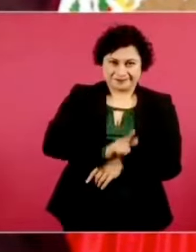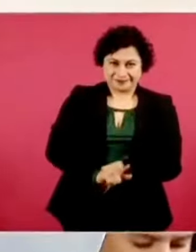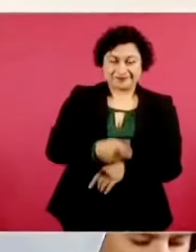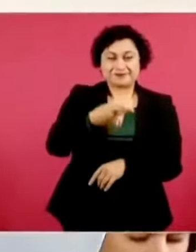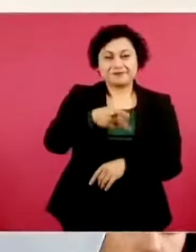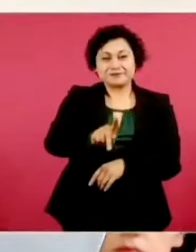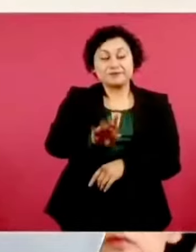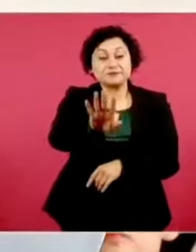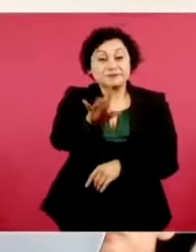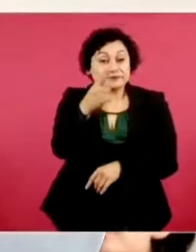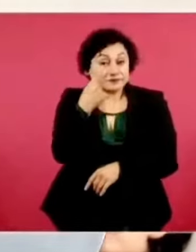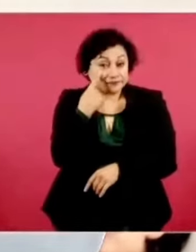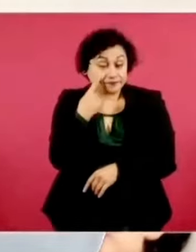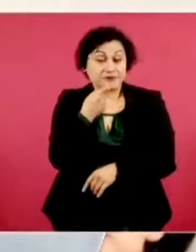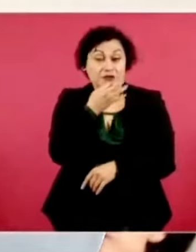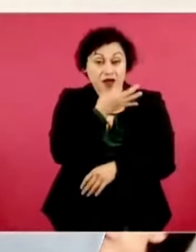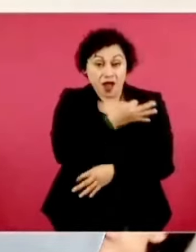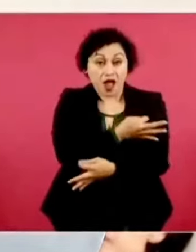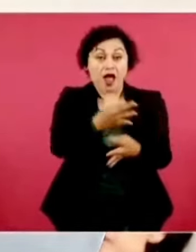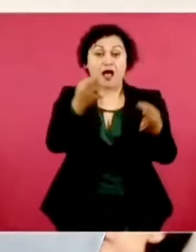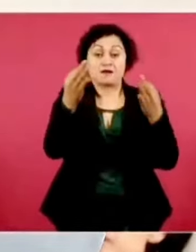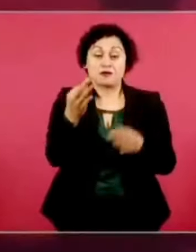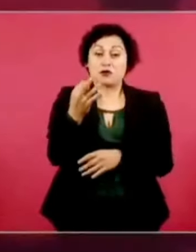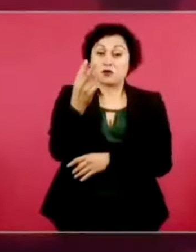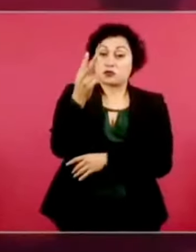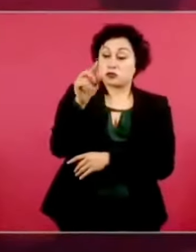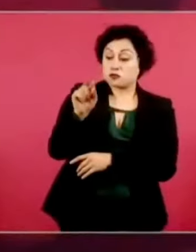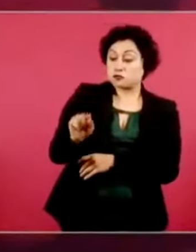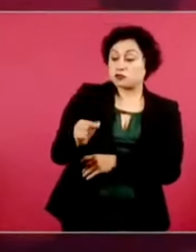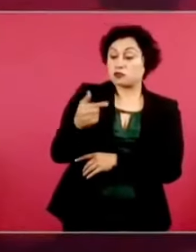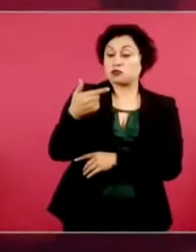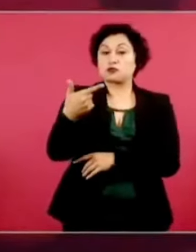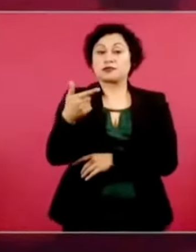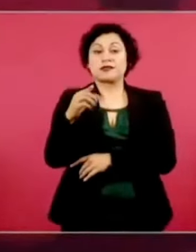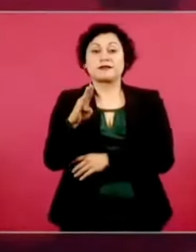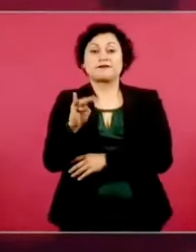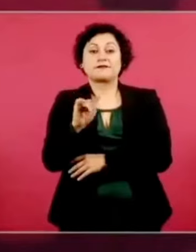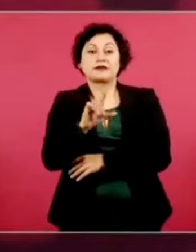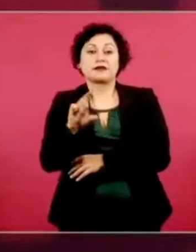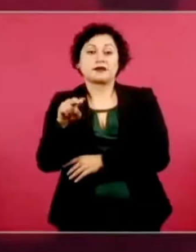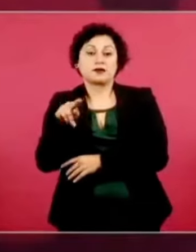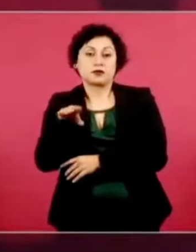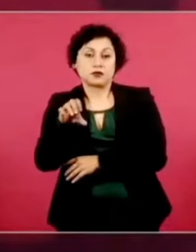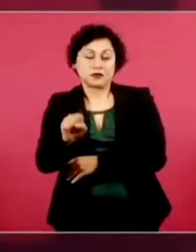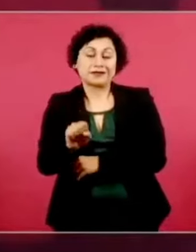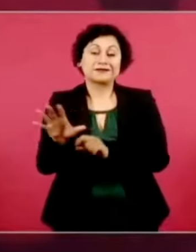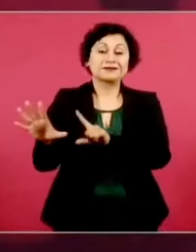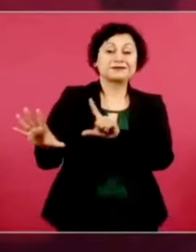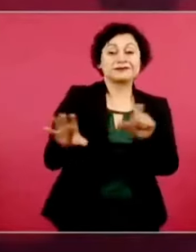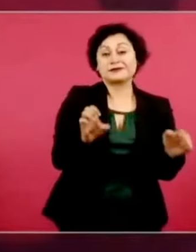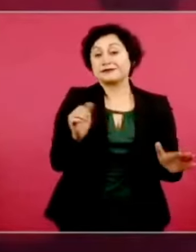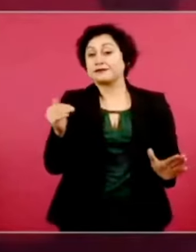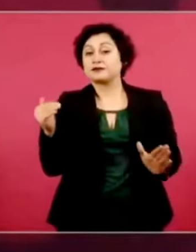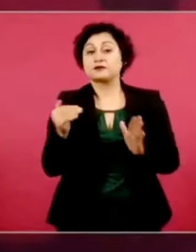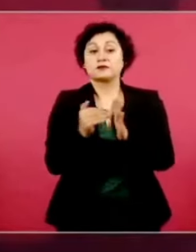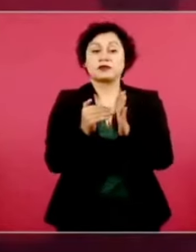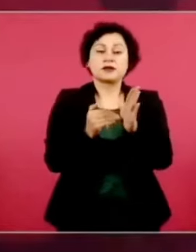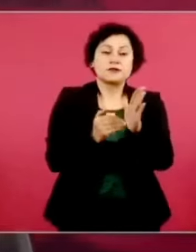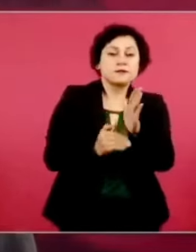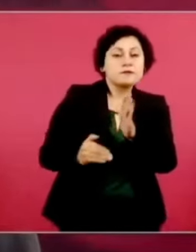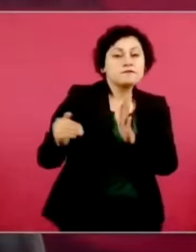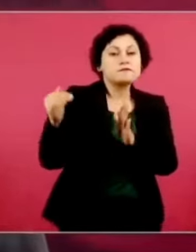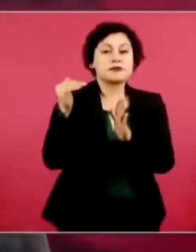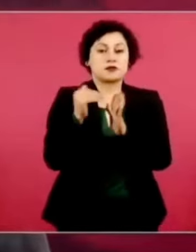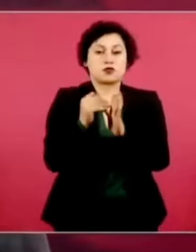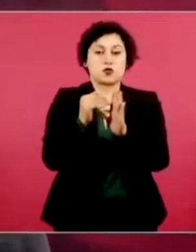2 billones 700 mil millones es lo que se